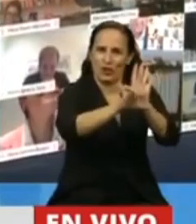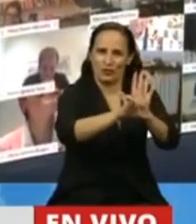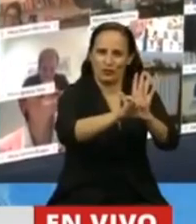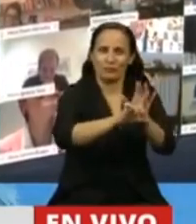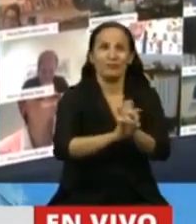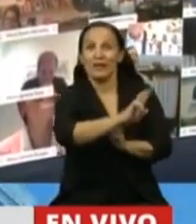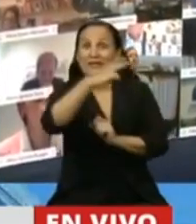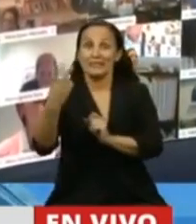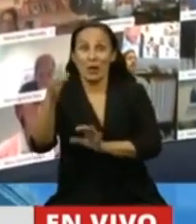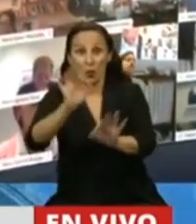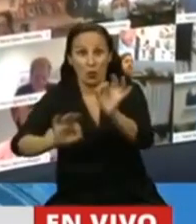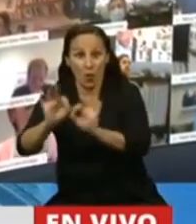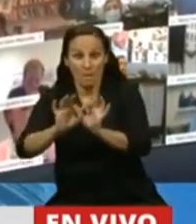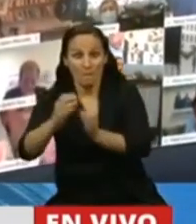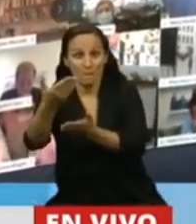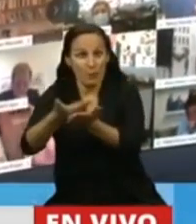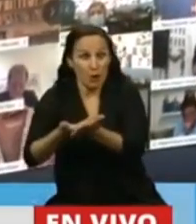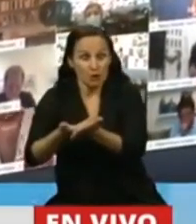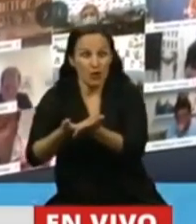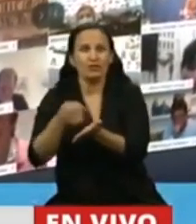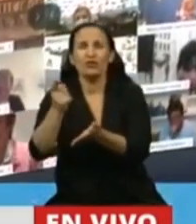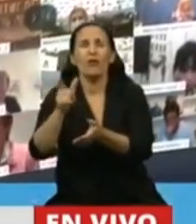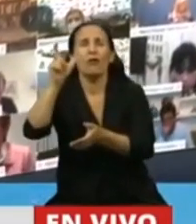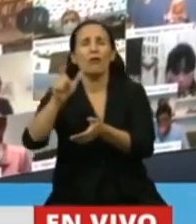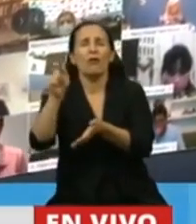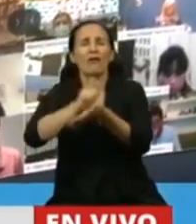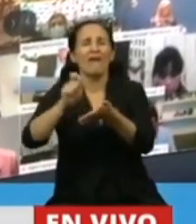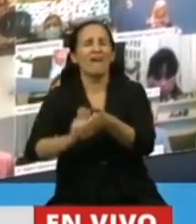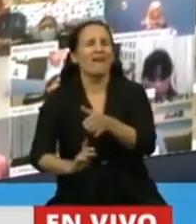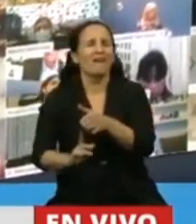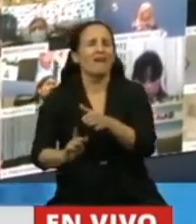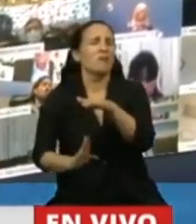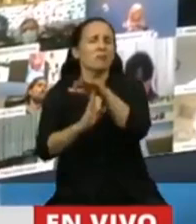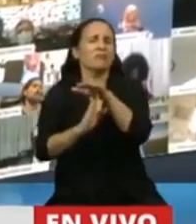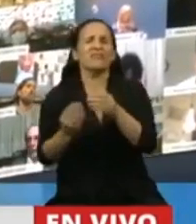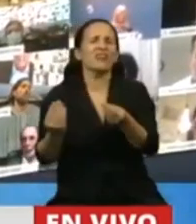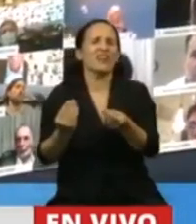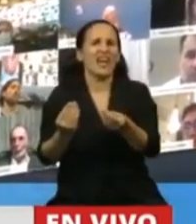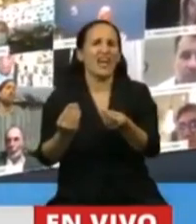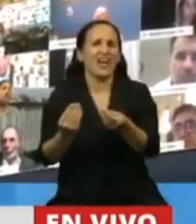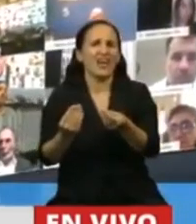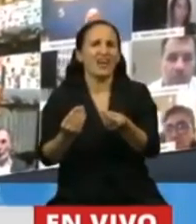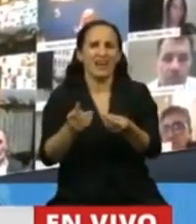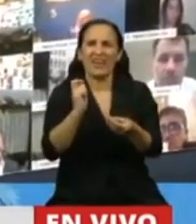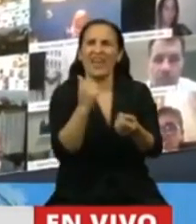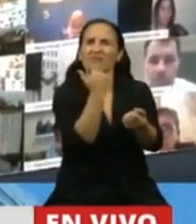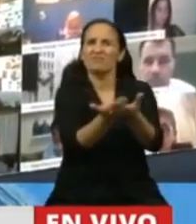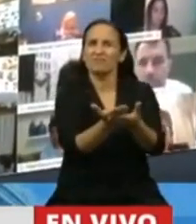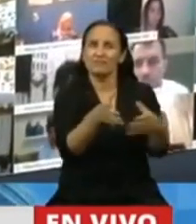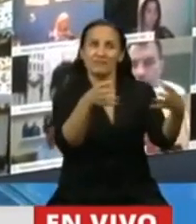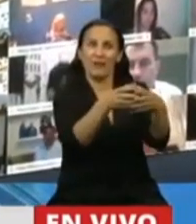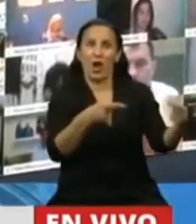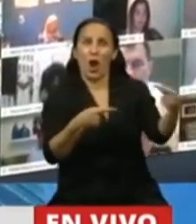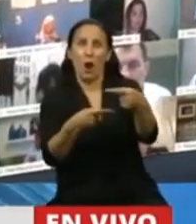es un proyecto cuyo principal autor, o su autor, es un hombre de la oposición. Y